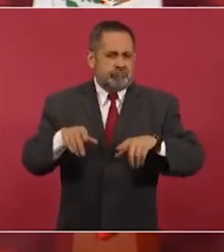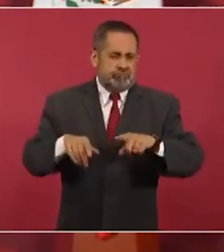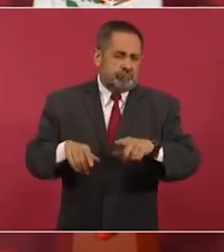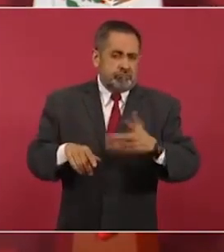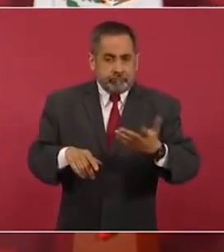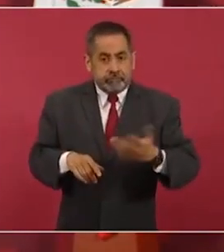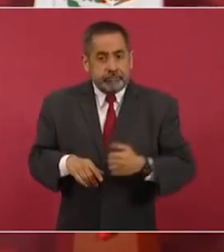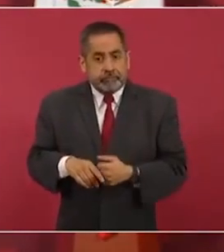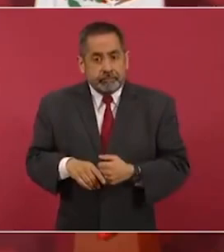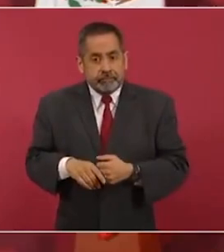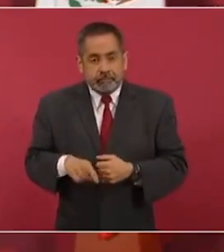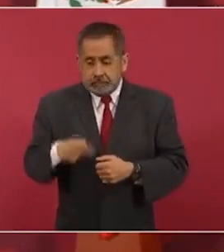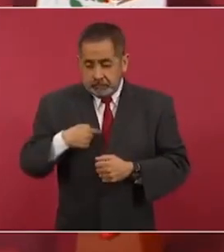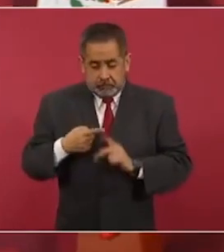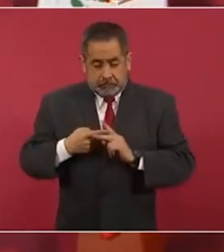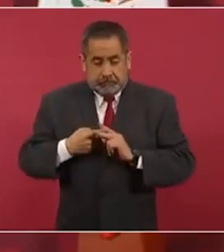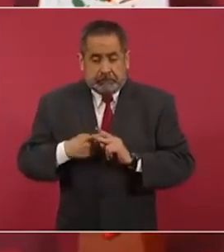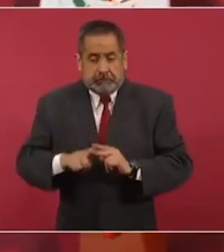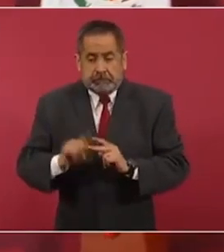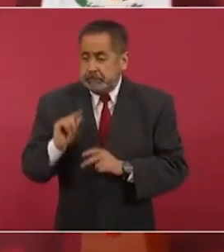entonces no es de ahora